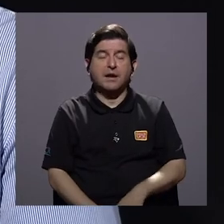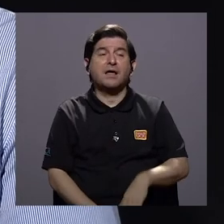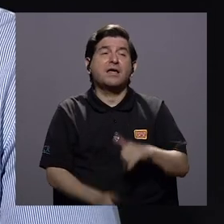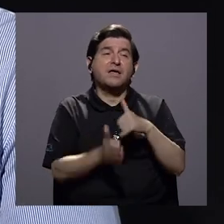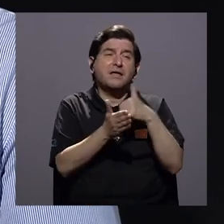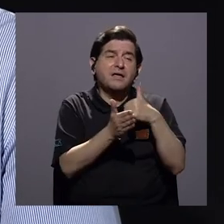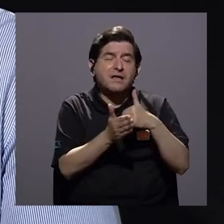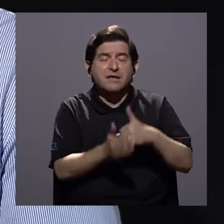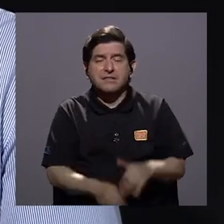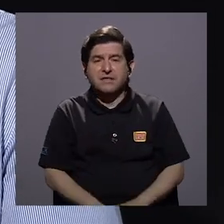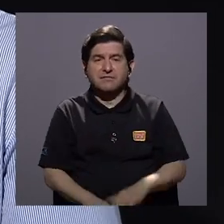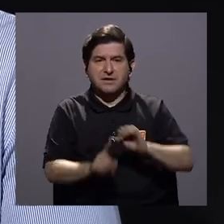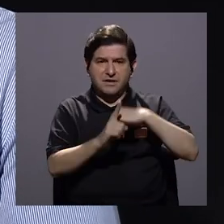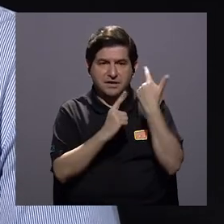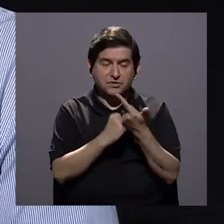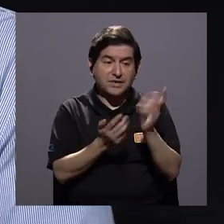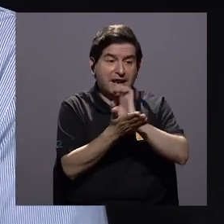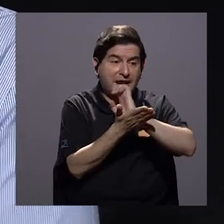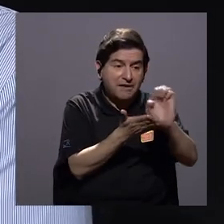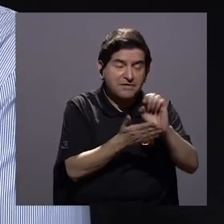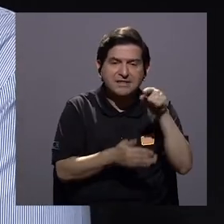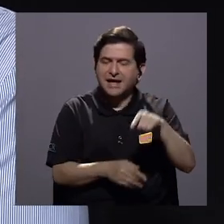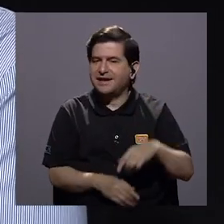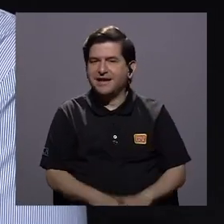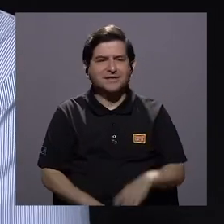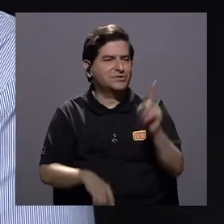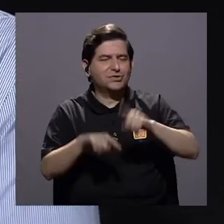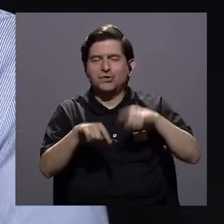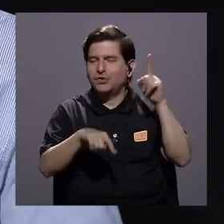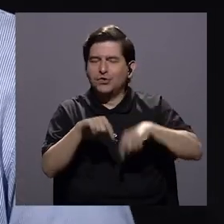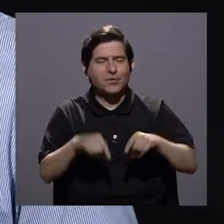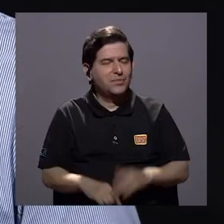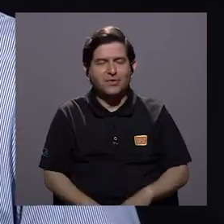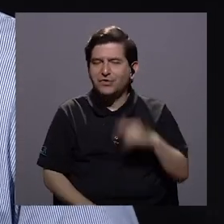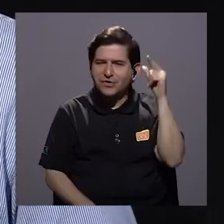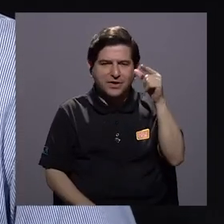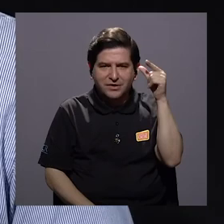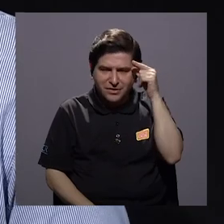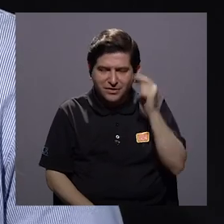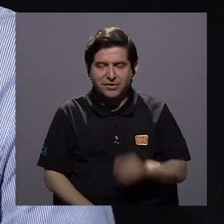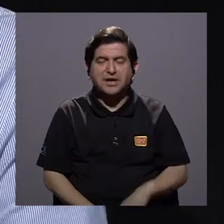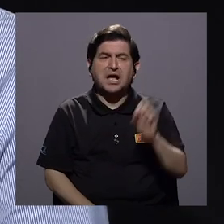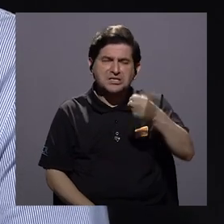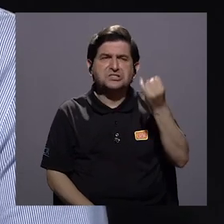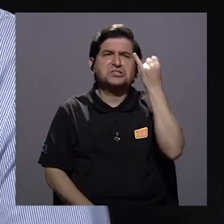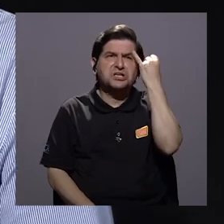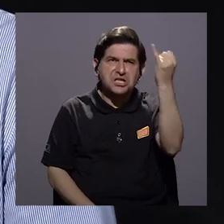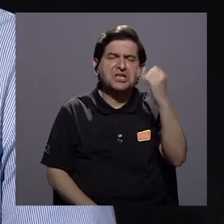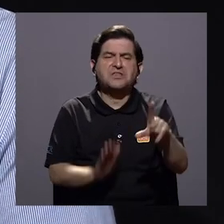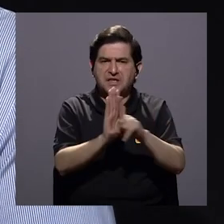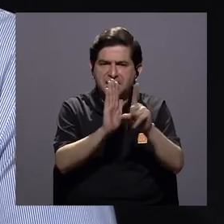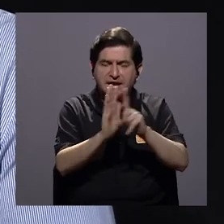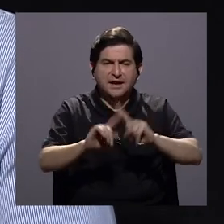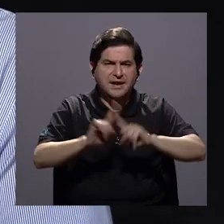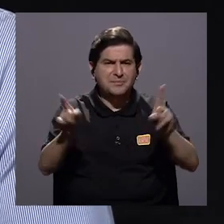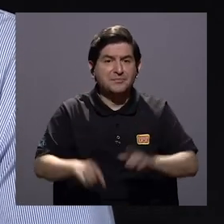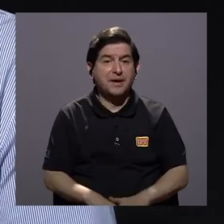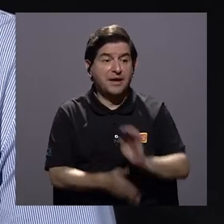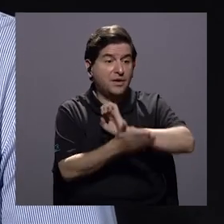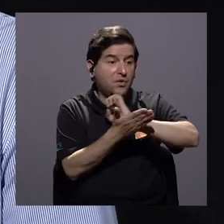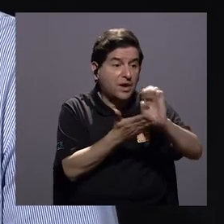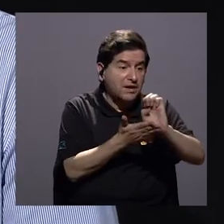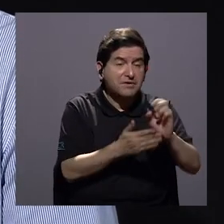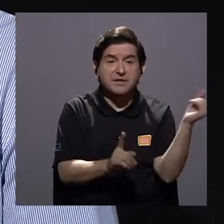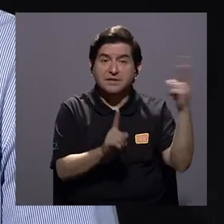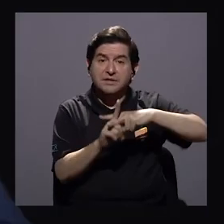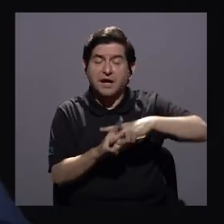vulnerabilidad social prevenir que es la lógica a que no hemos logrado llegar la tenemos metida en la ley y en el concepto pero hacer prevención